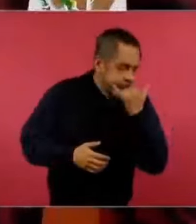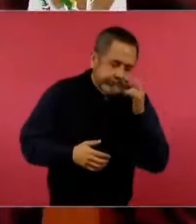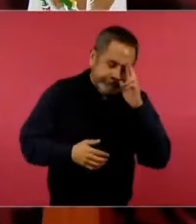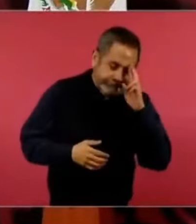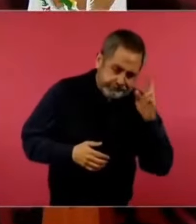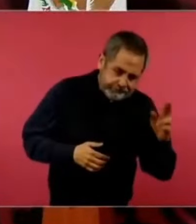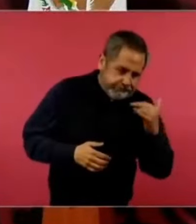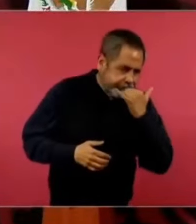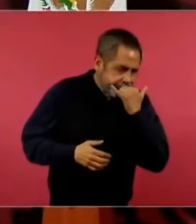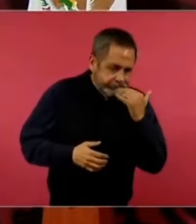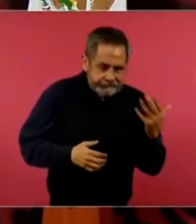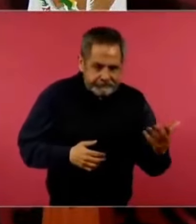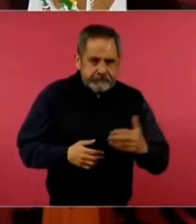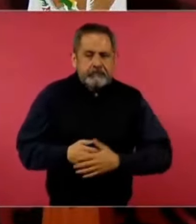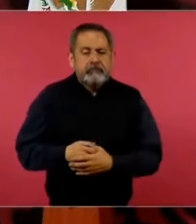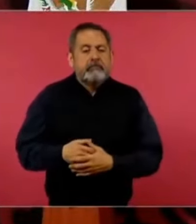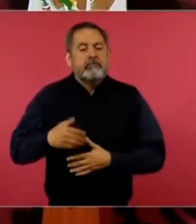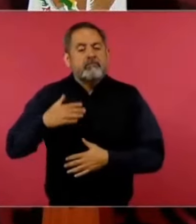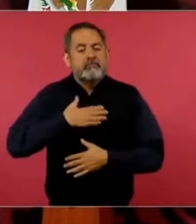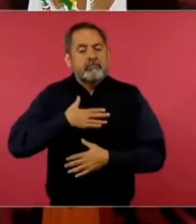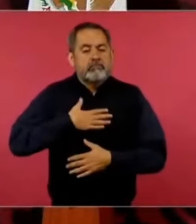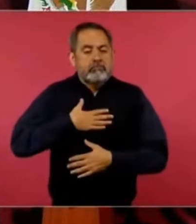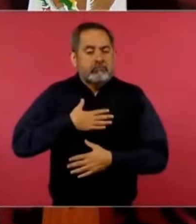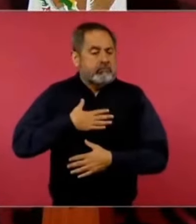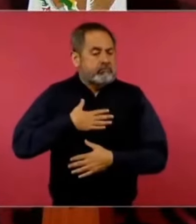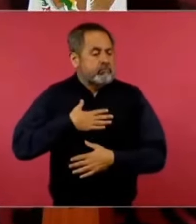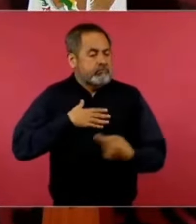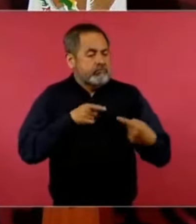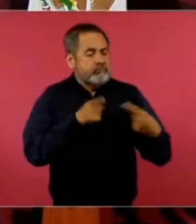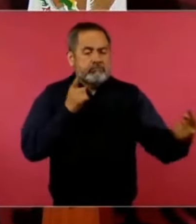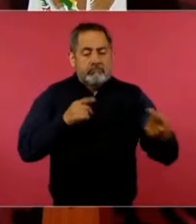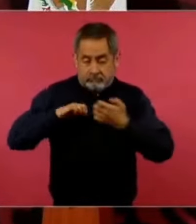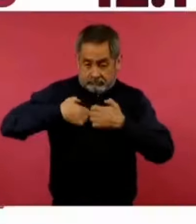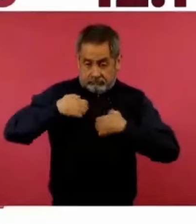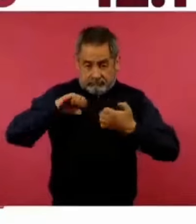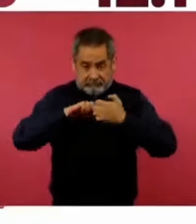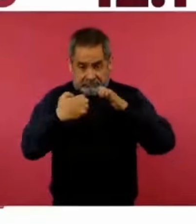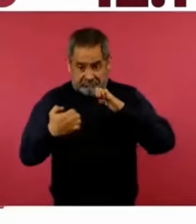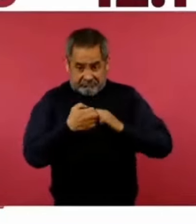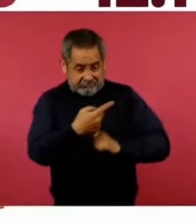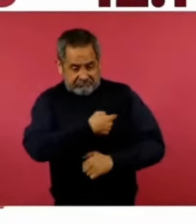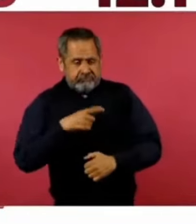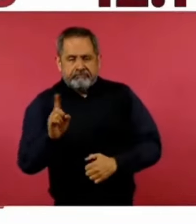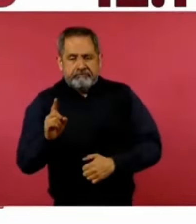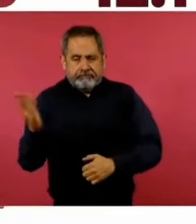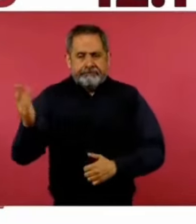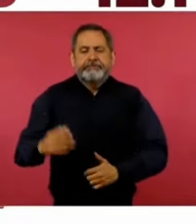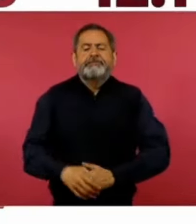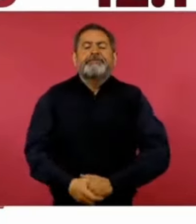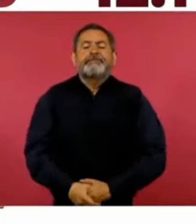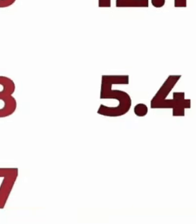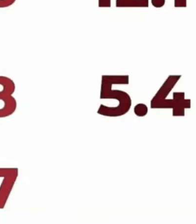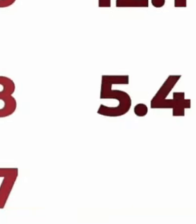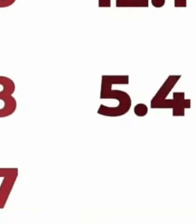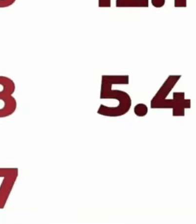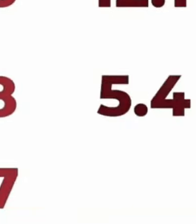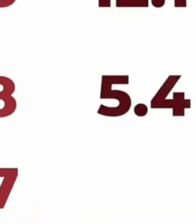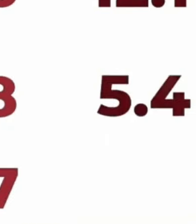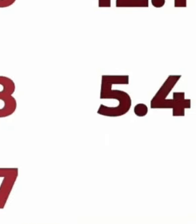porque yo tengo adversarios, no tengo enemigos, lo tengo que hacer porque es mi trabajo